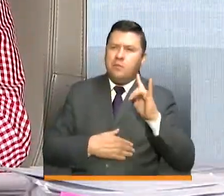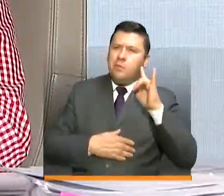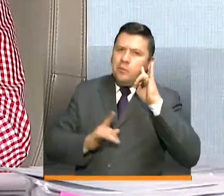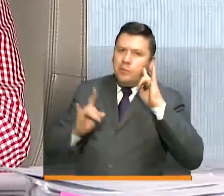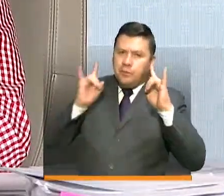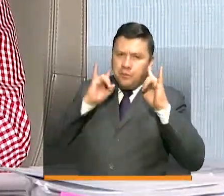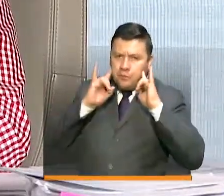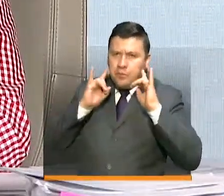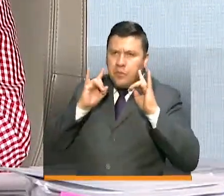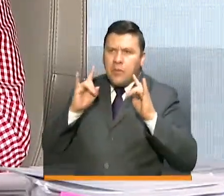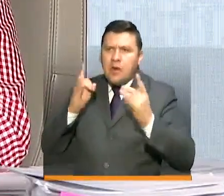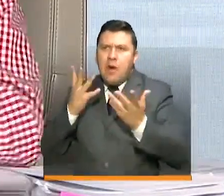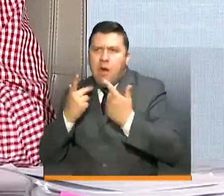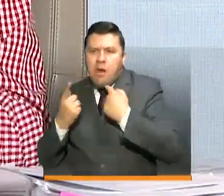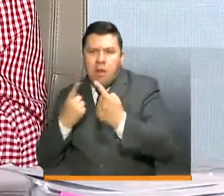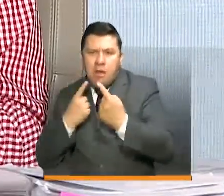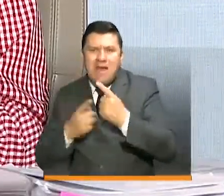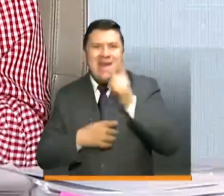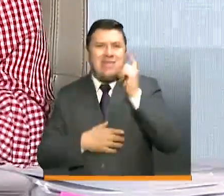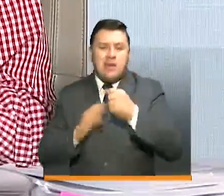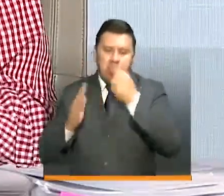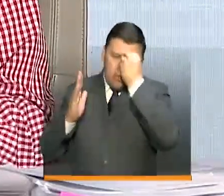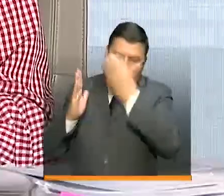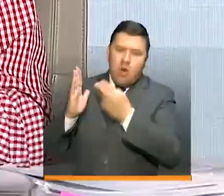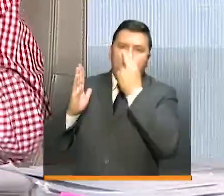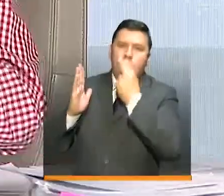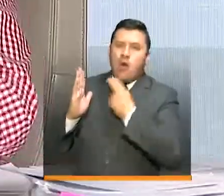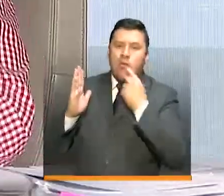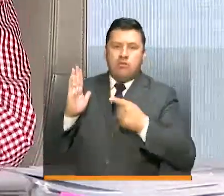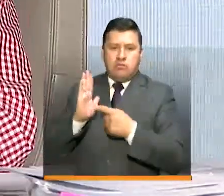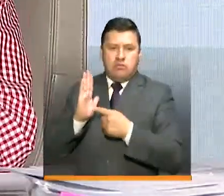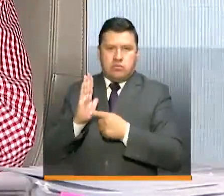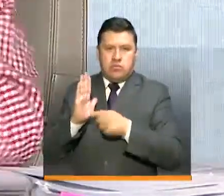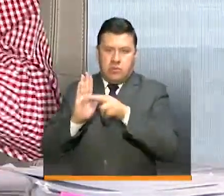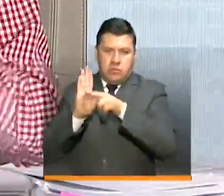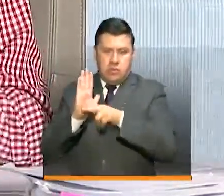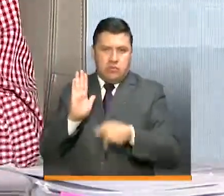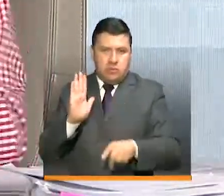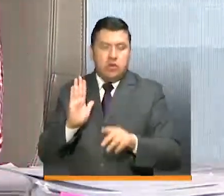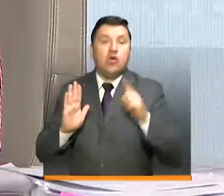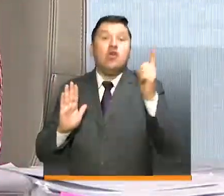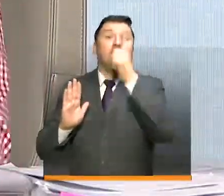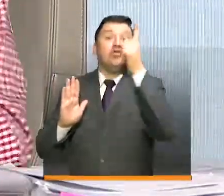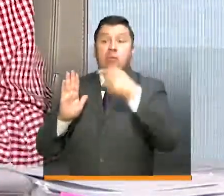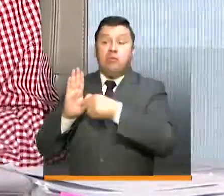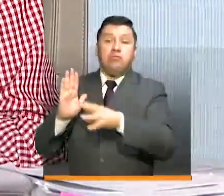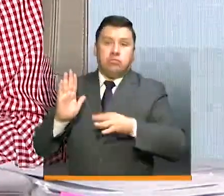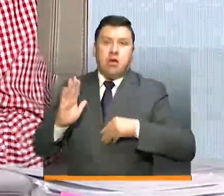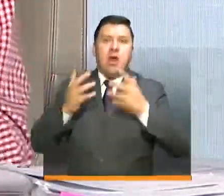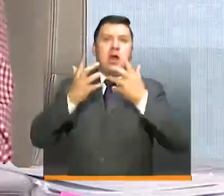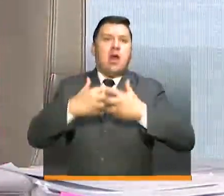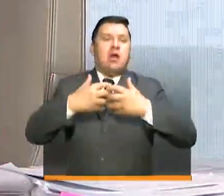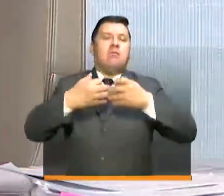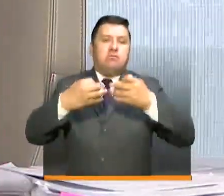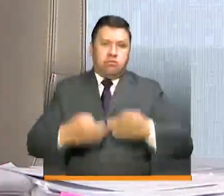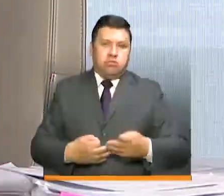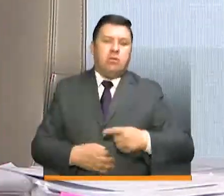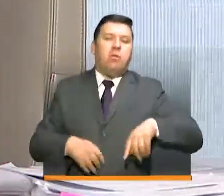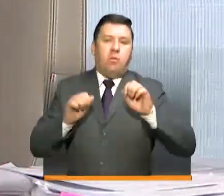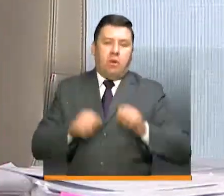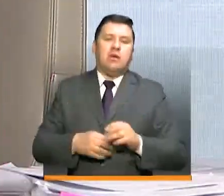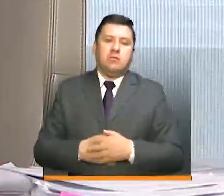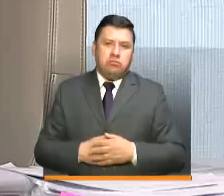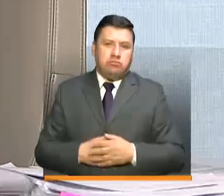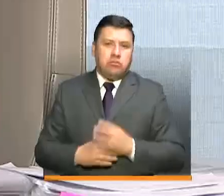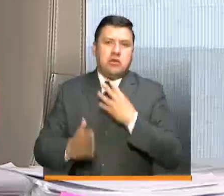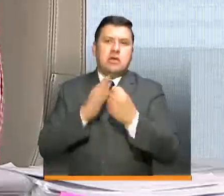otras, en esta conversación, deben validar el cumplimiento de esos protocolos. Solo así las empresas realmente podrían